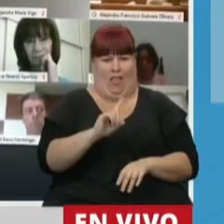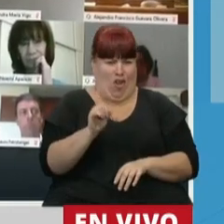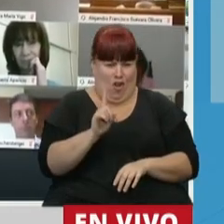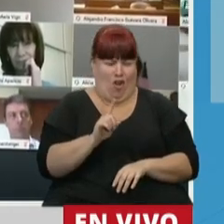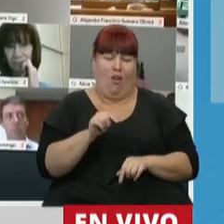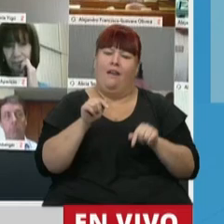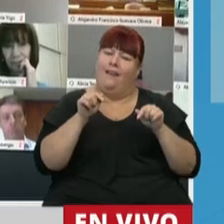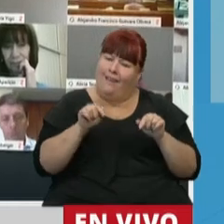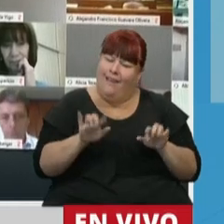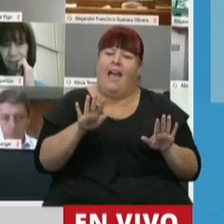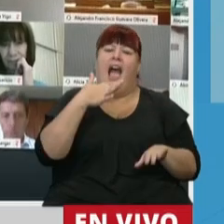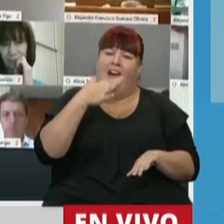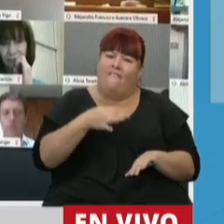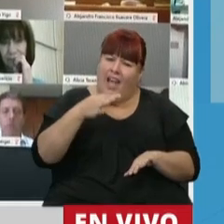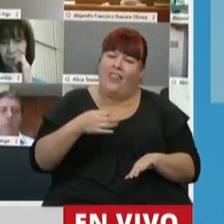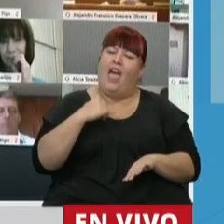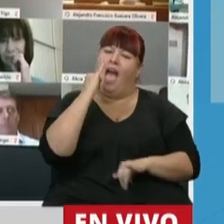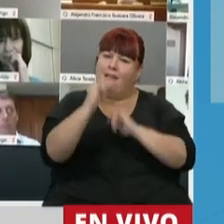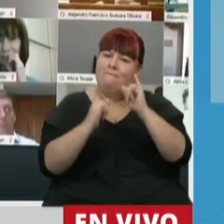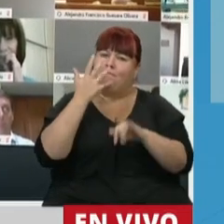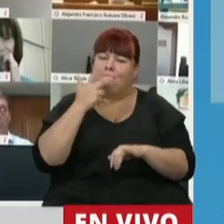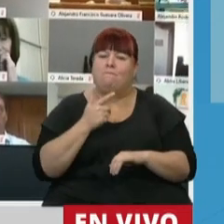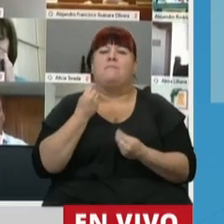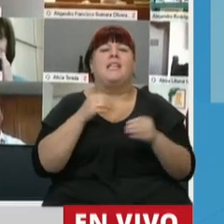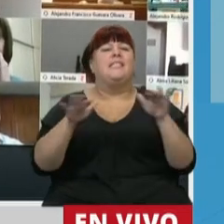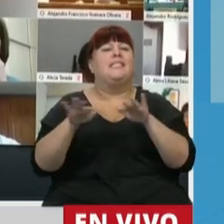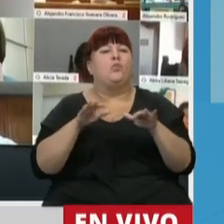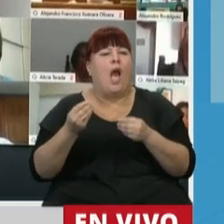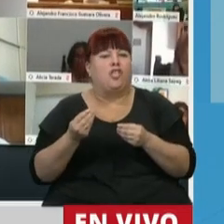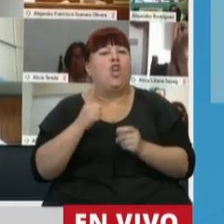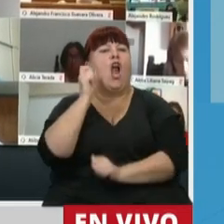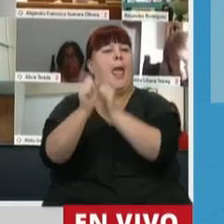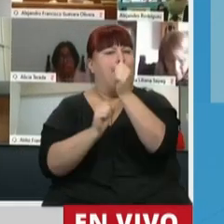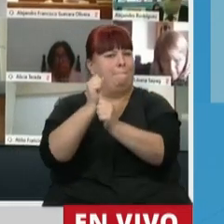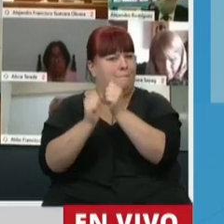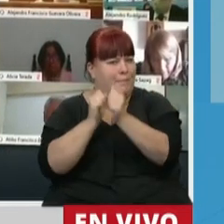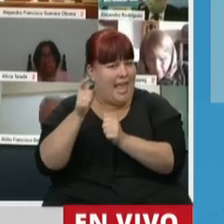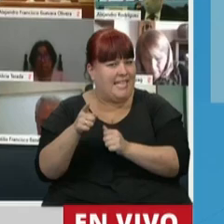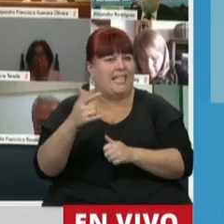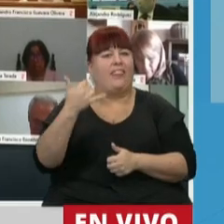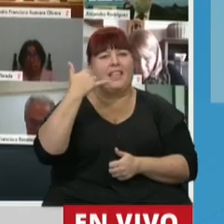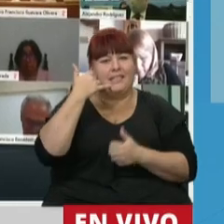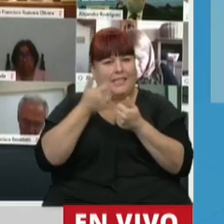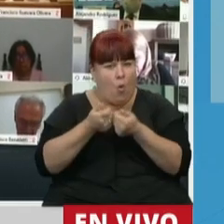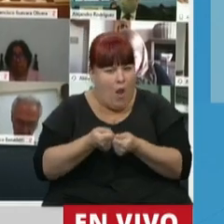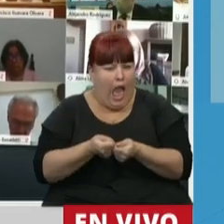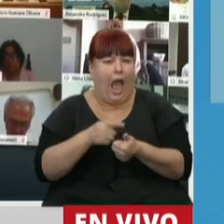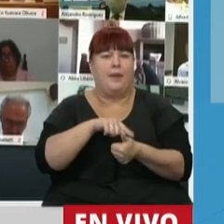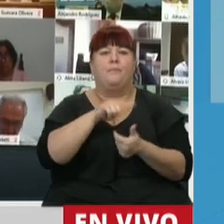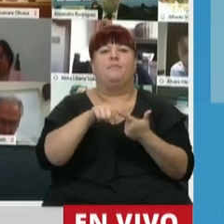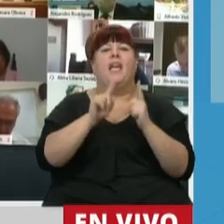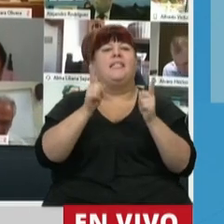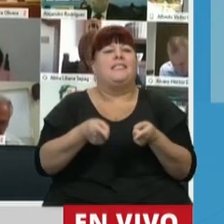Y acá la verdad que queremos señalar la situación de las empresas de telefonía celular